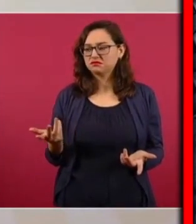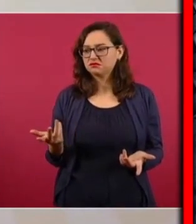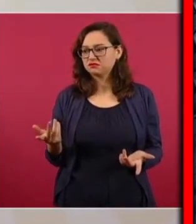próxima bye